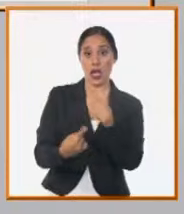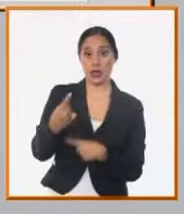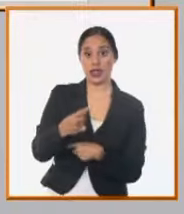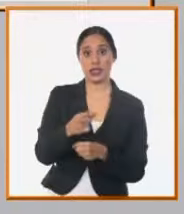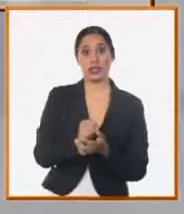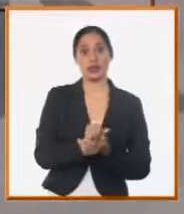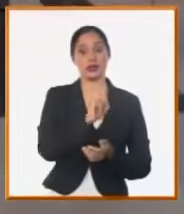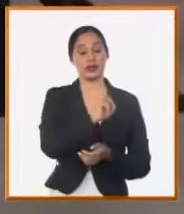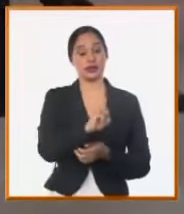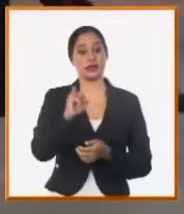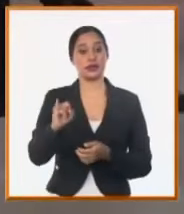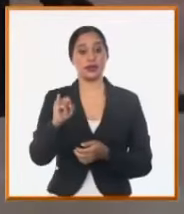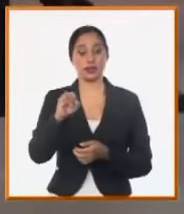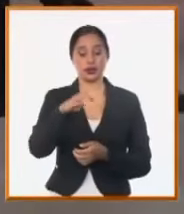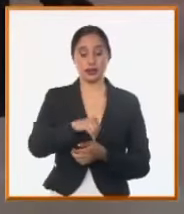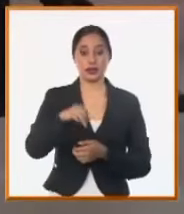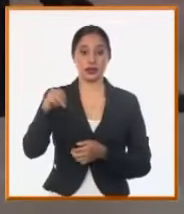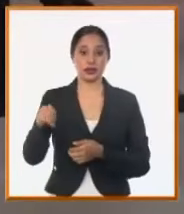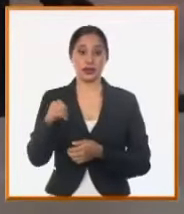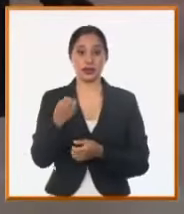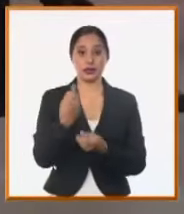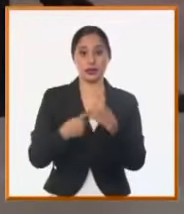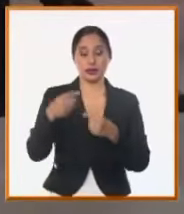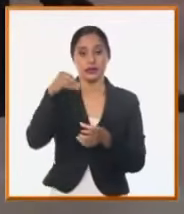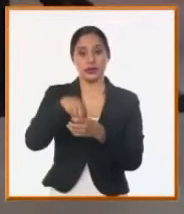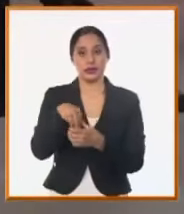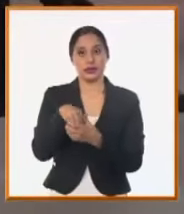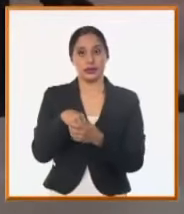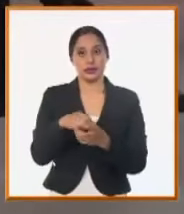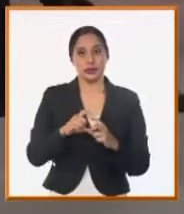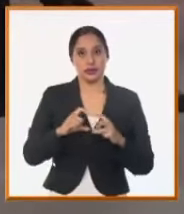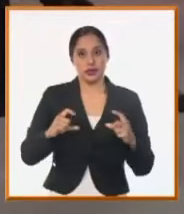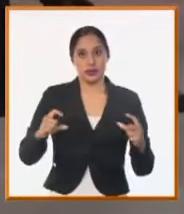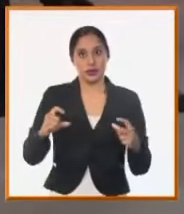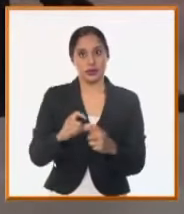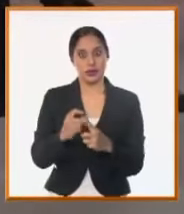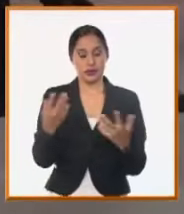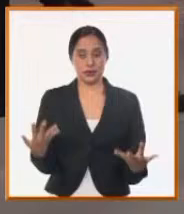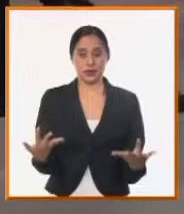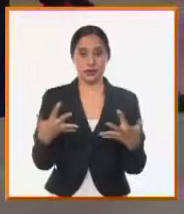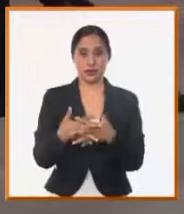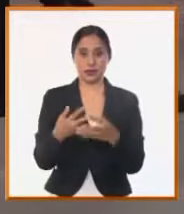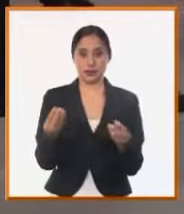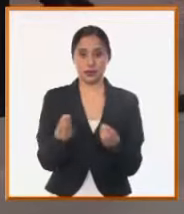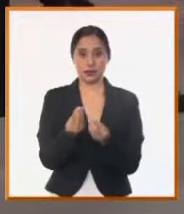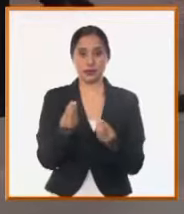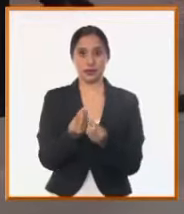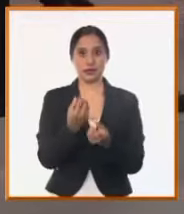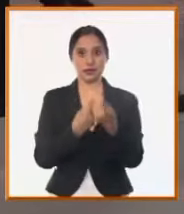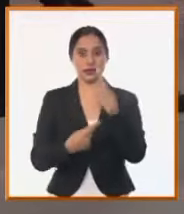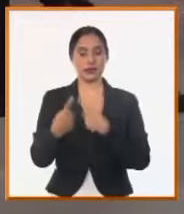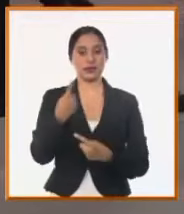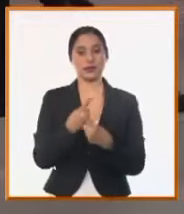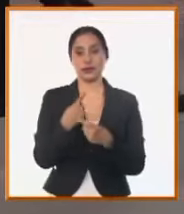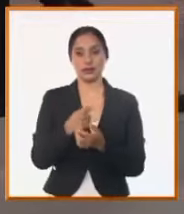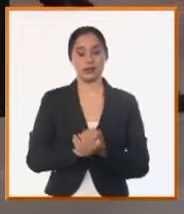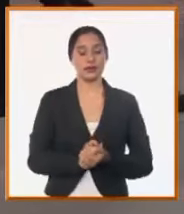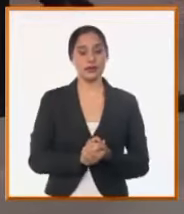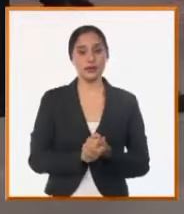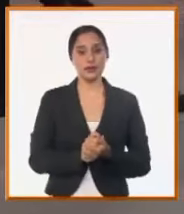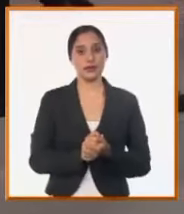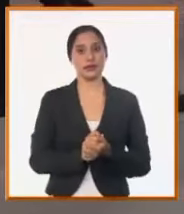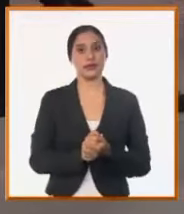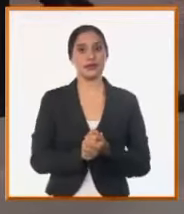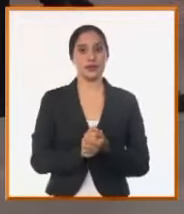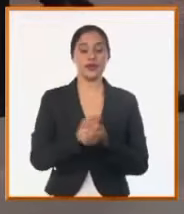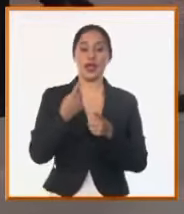milímetros que se usan mucho en los salieros que están relacionados con las acometidas que son los principales